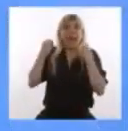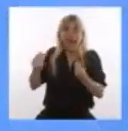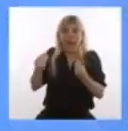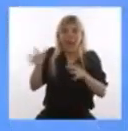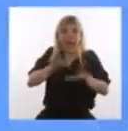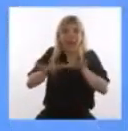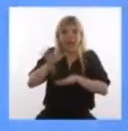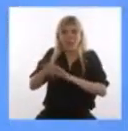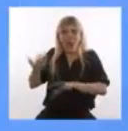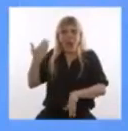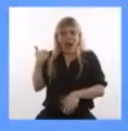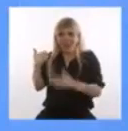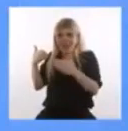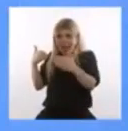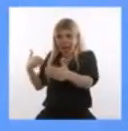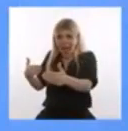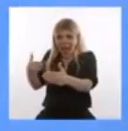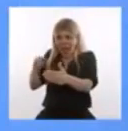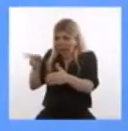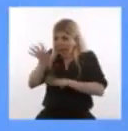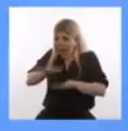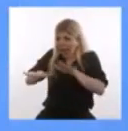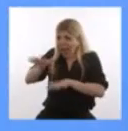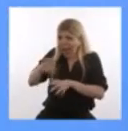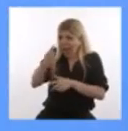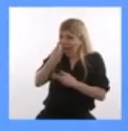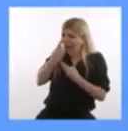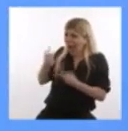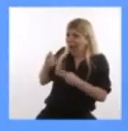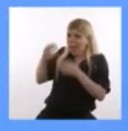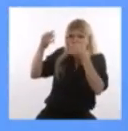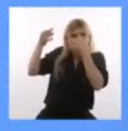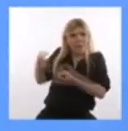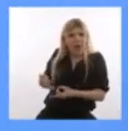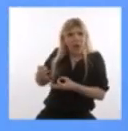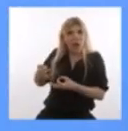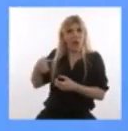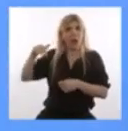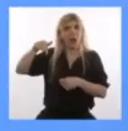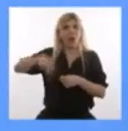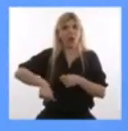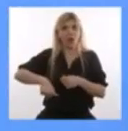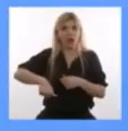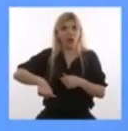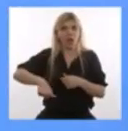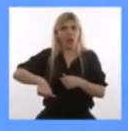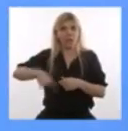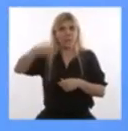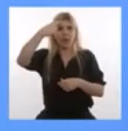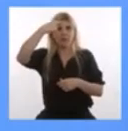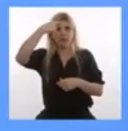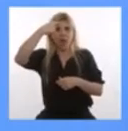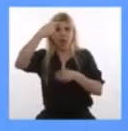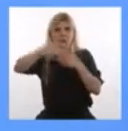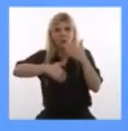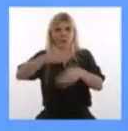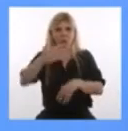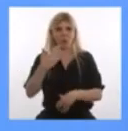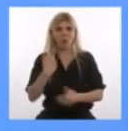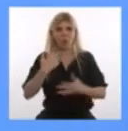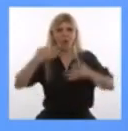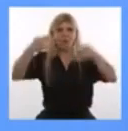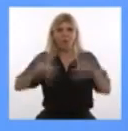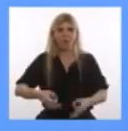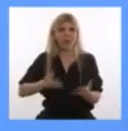Y tengamos presente la oportunidad que tenemos de hacer las cosas bien de una vez y para